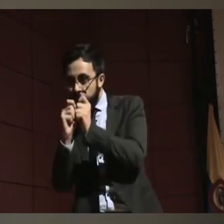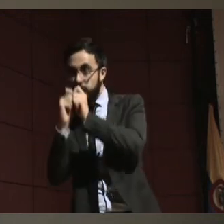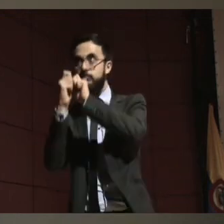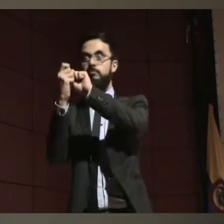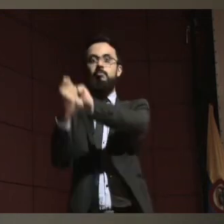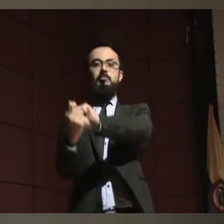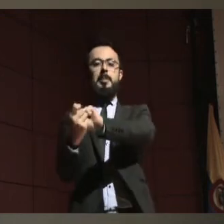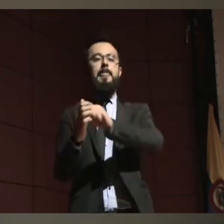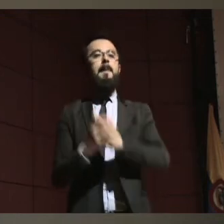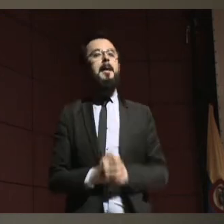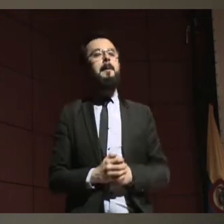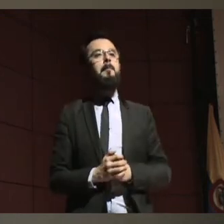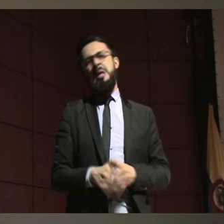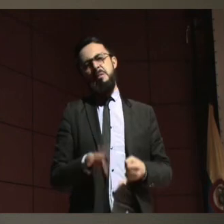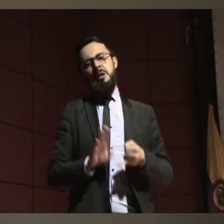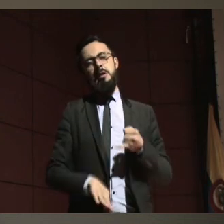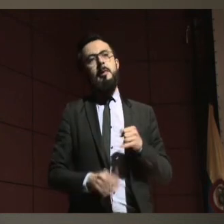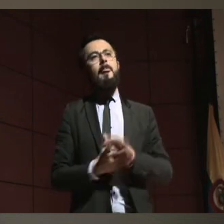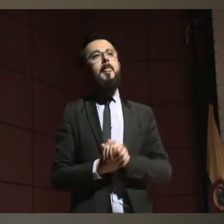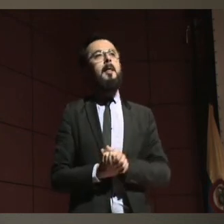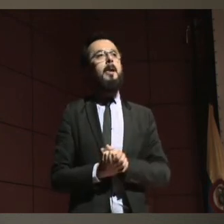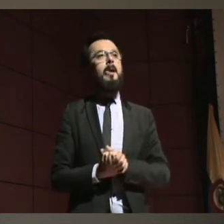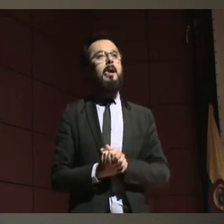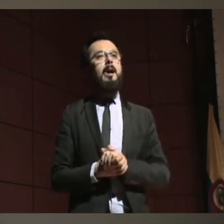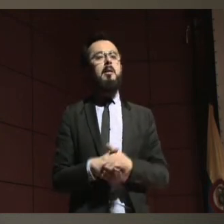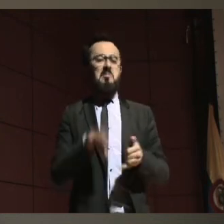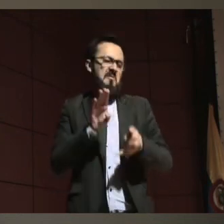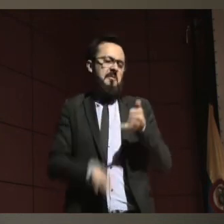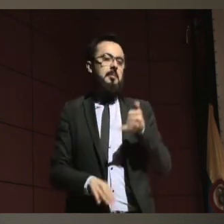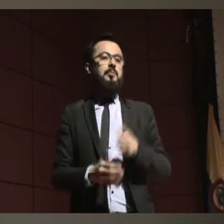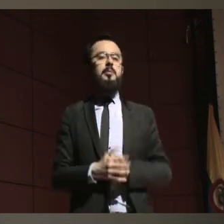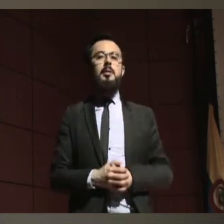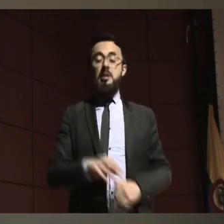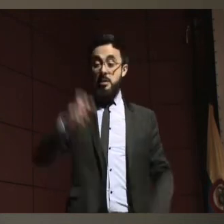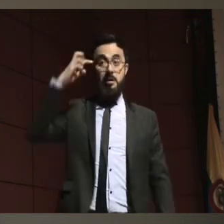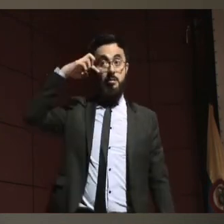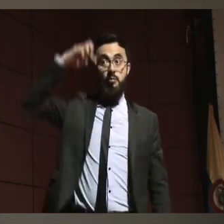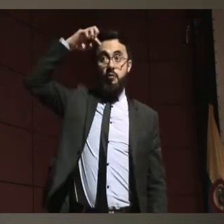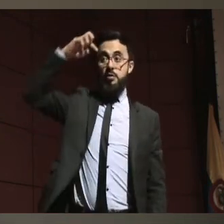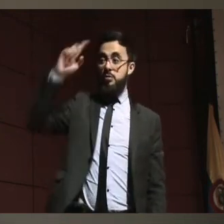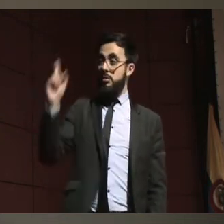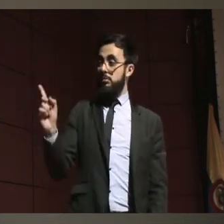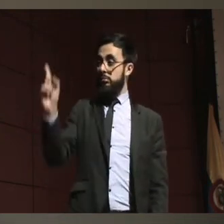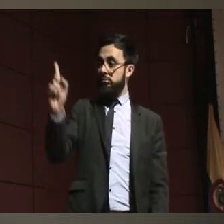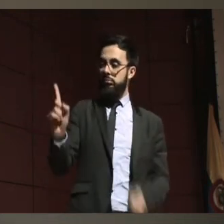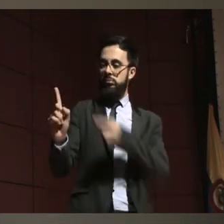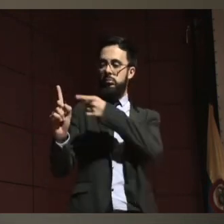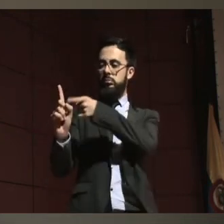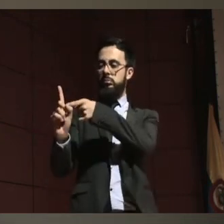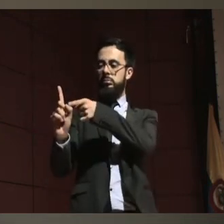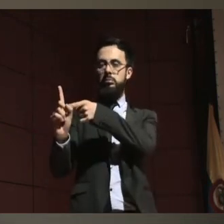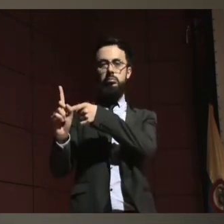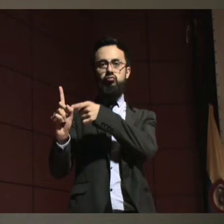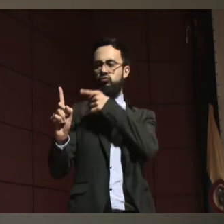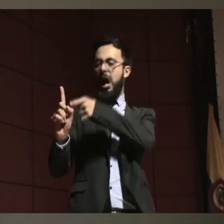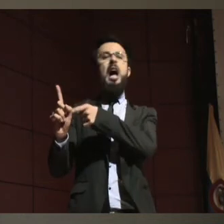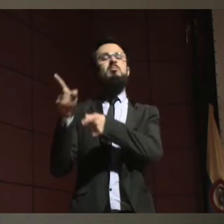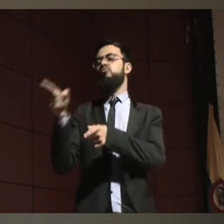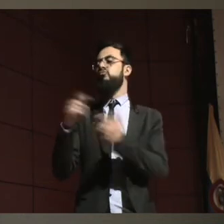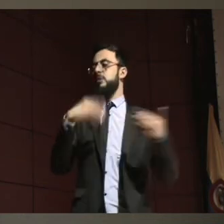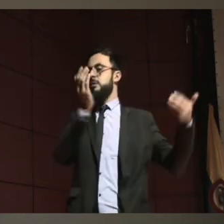no es solamente el hecho de que un profesional sea el que tenga que tomar, como nos